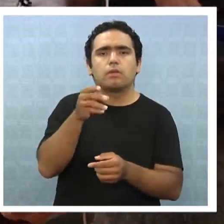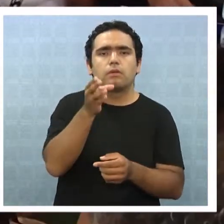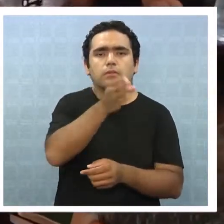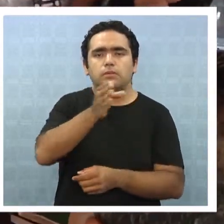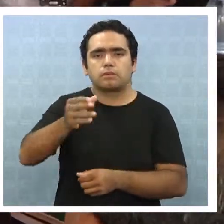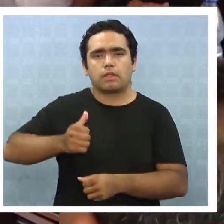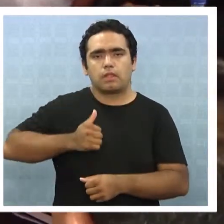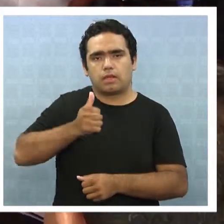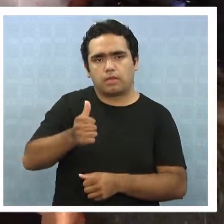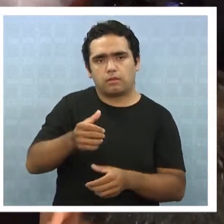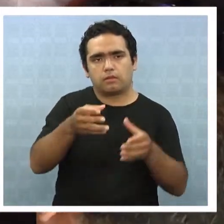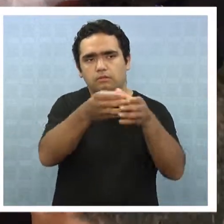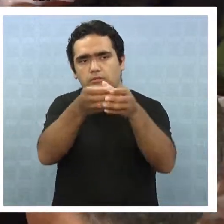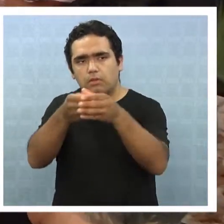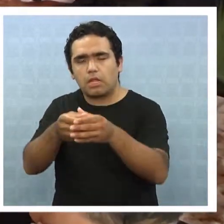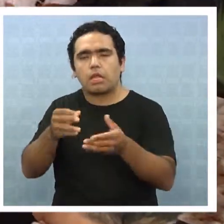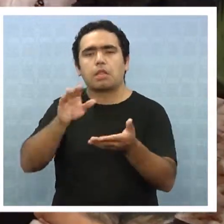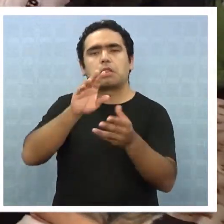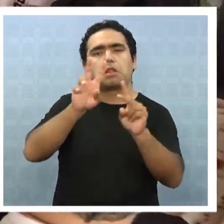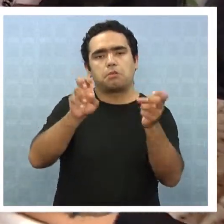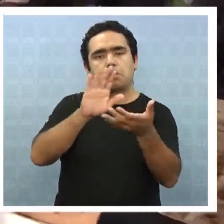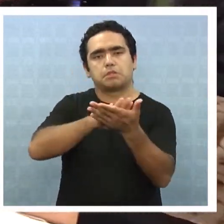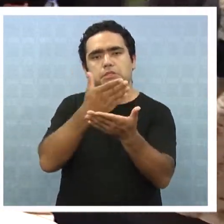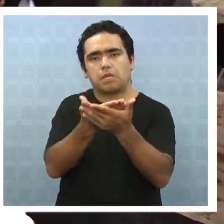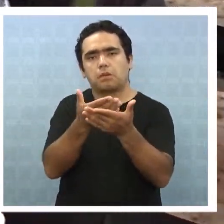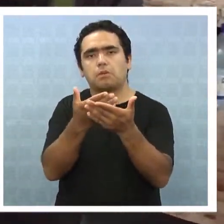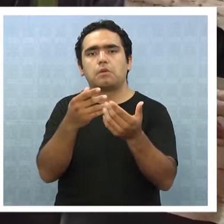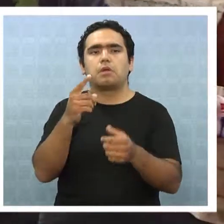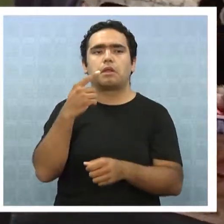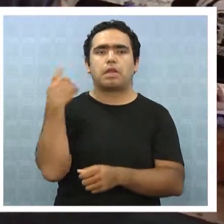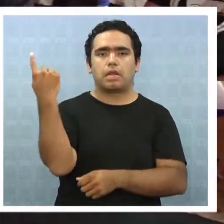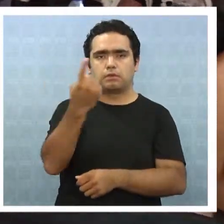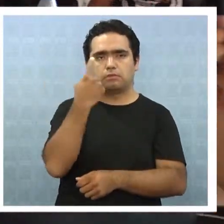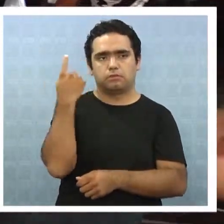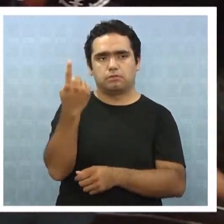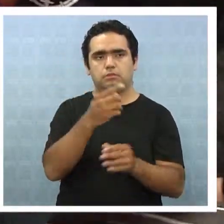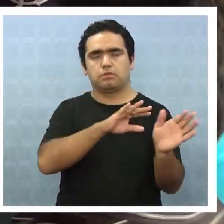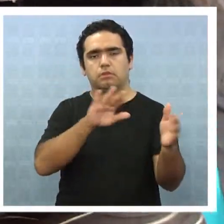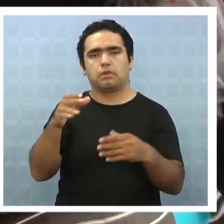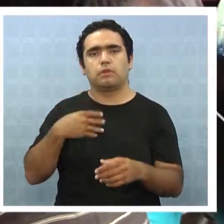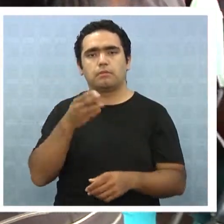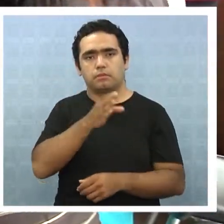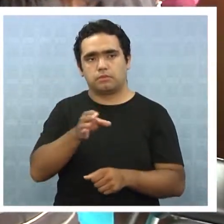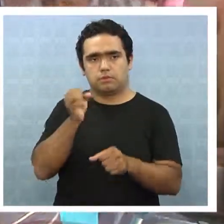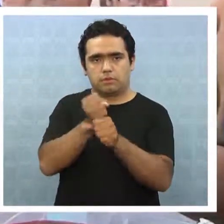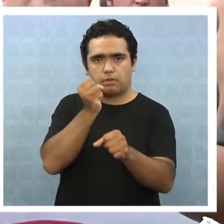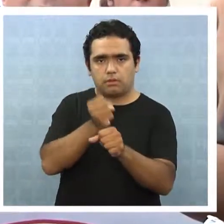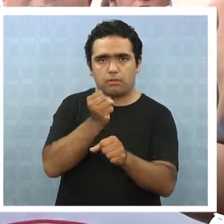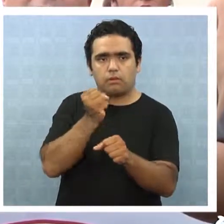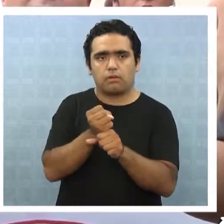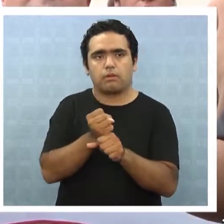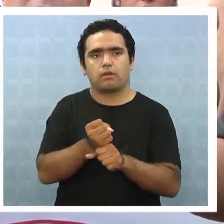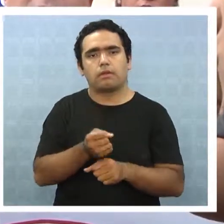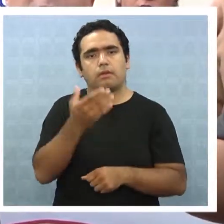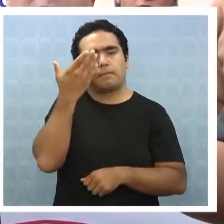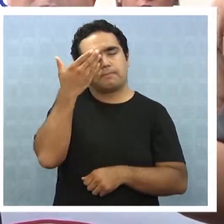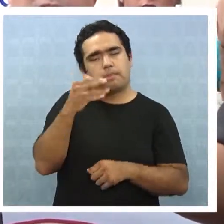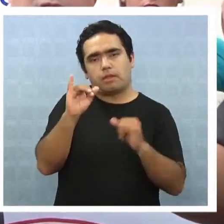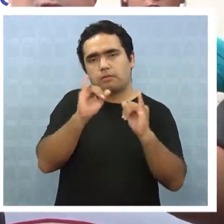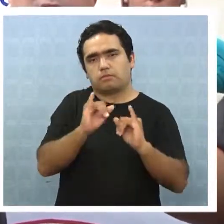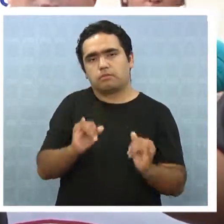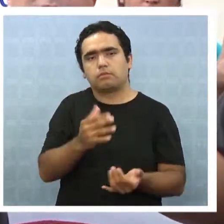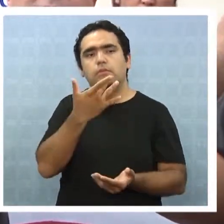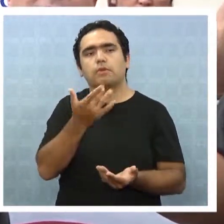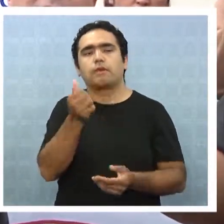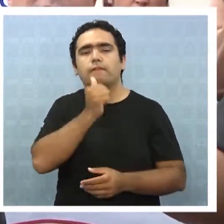dirigentes de otras organizaciones del sector salud a nivel regional. Los trabajadores en general en el país están en malas condiciones